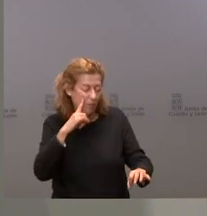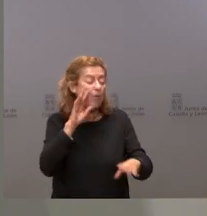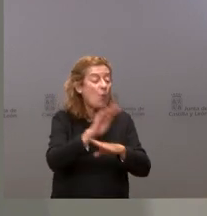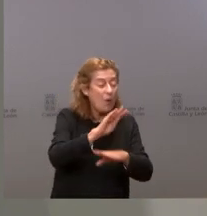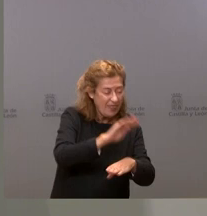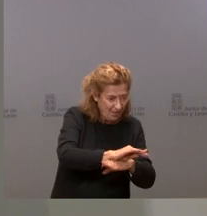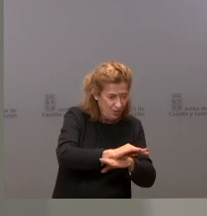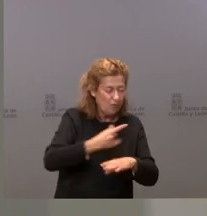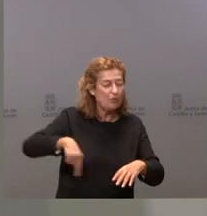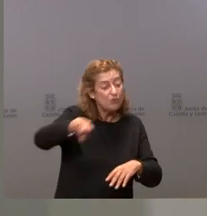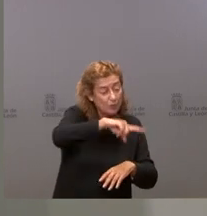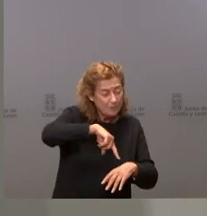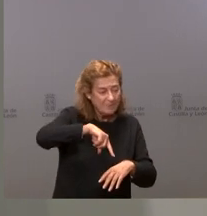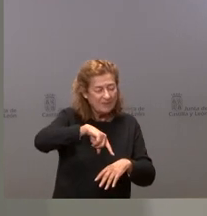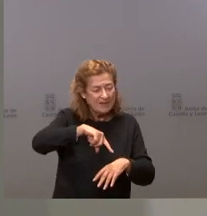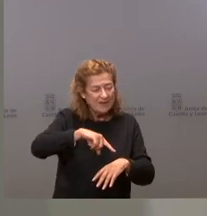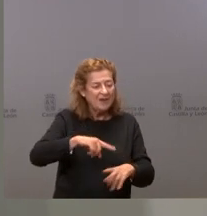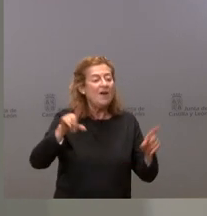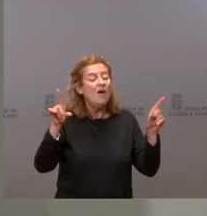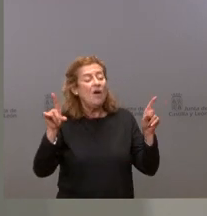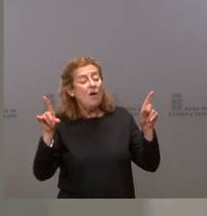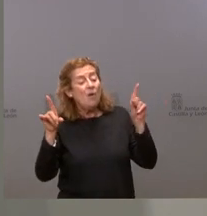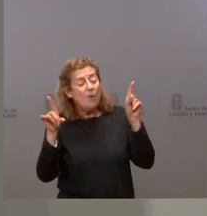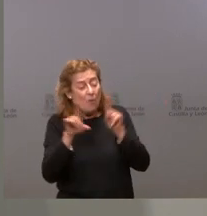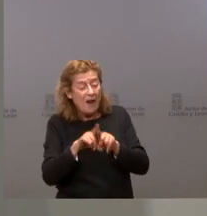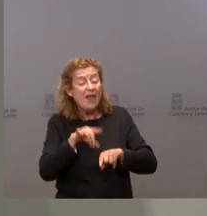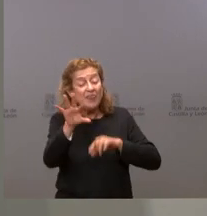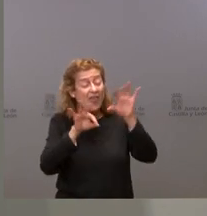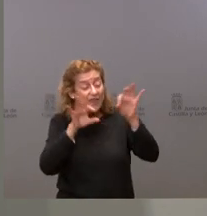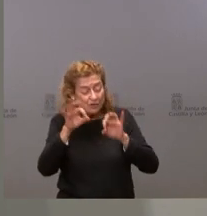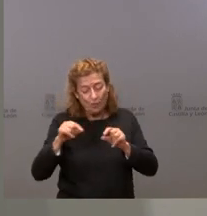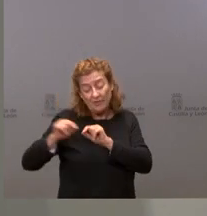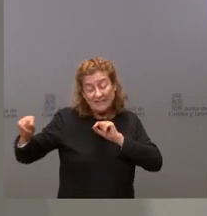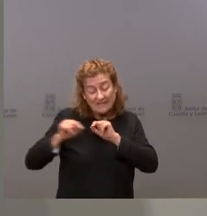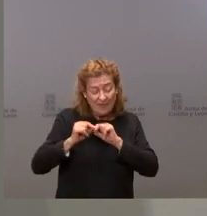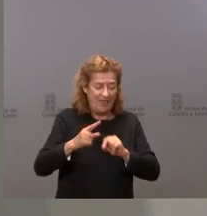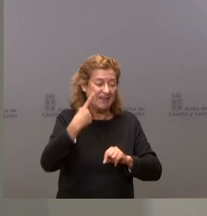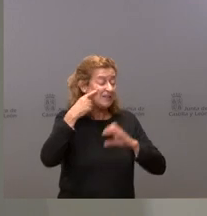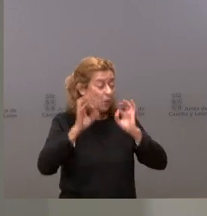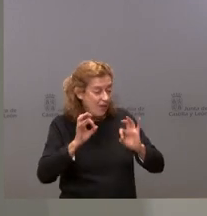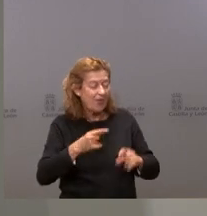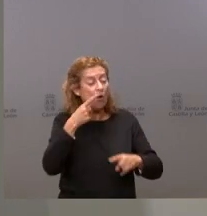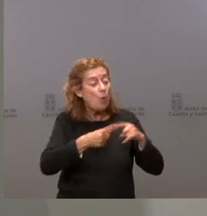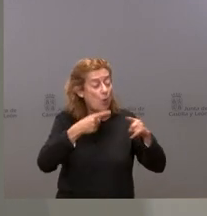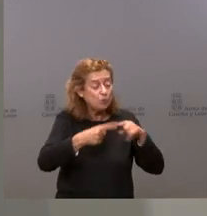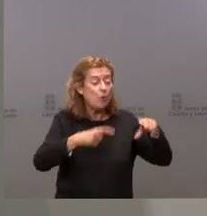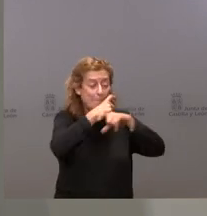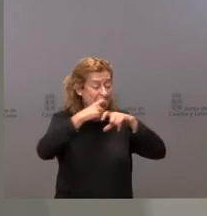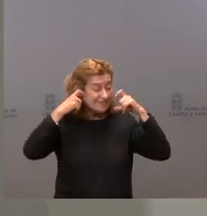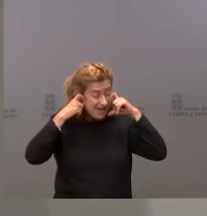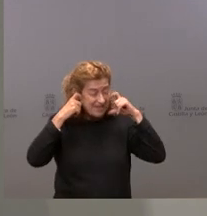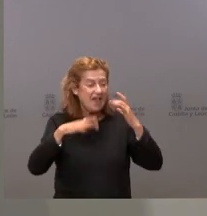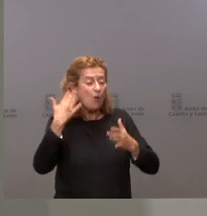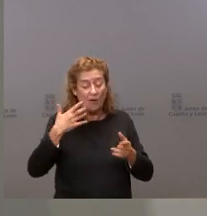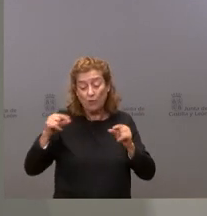ciudadanos a las decisiones de mantener distancias de seguridad y del uso de la mascarilla cuando esta